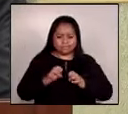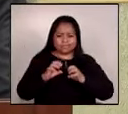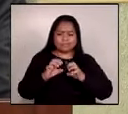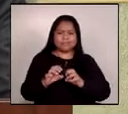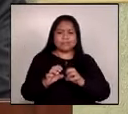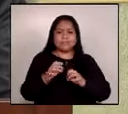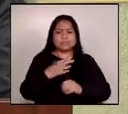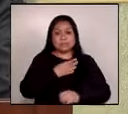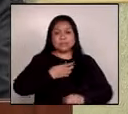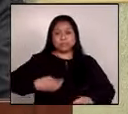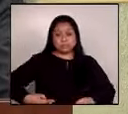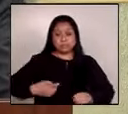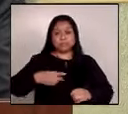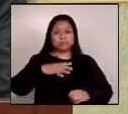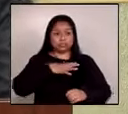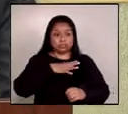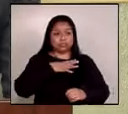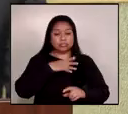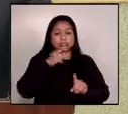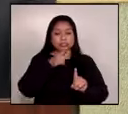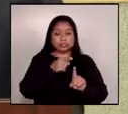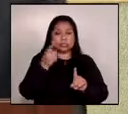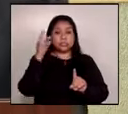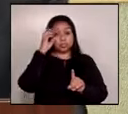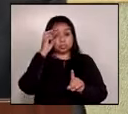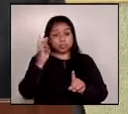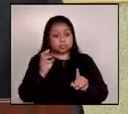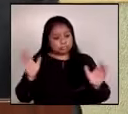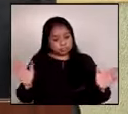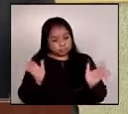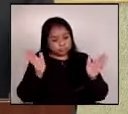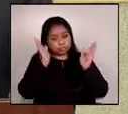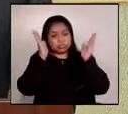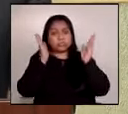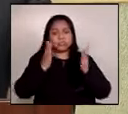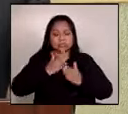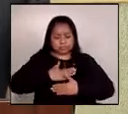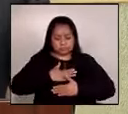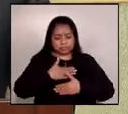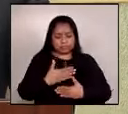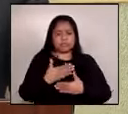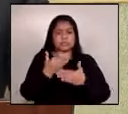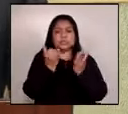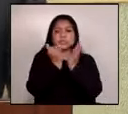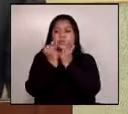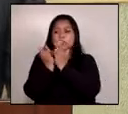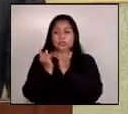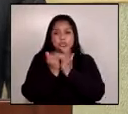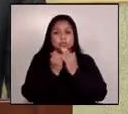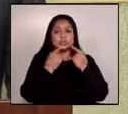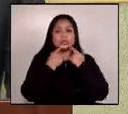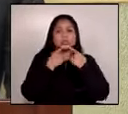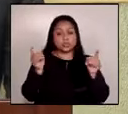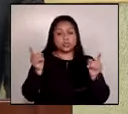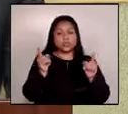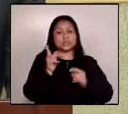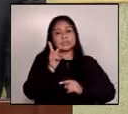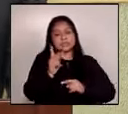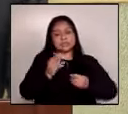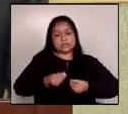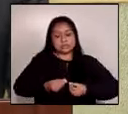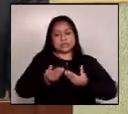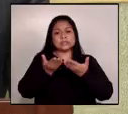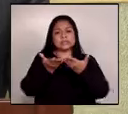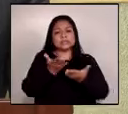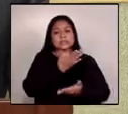presidente dirigirá por recuperar la confianza en las instituciones públicas y devolver al